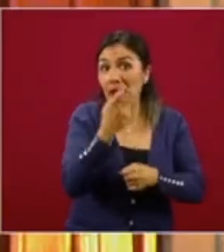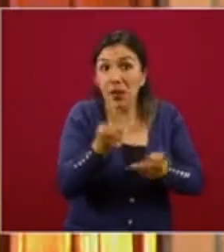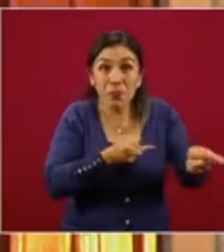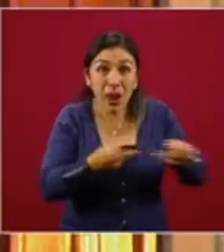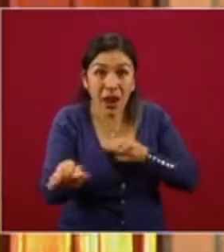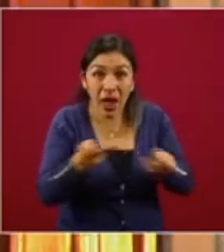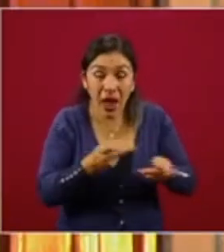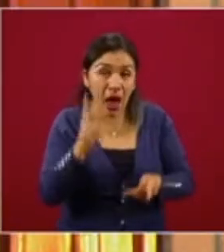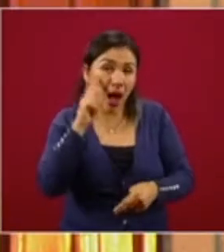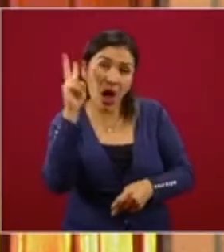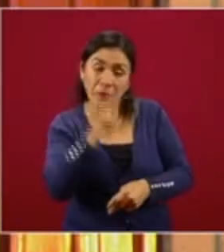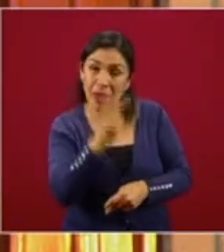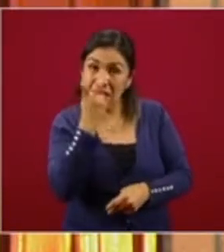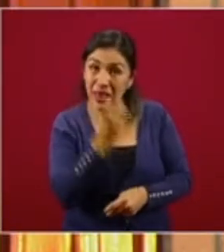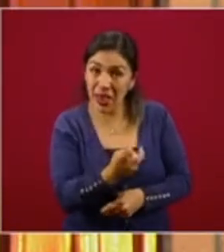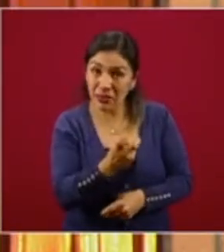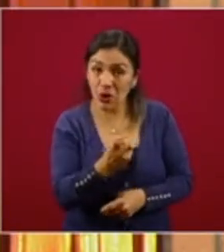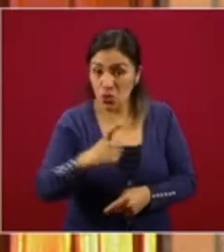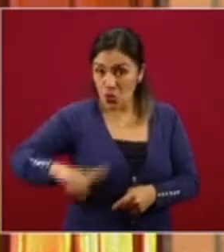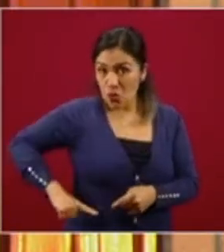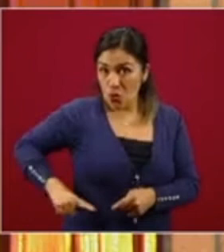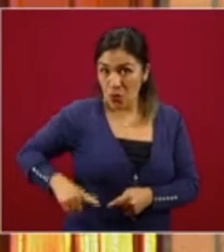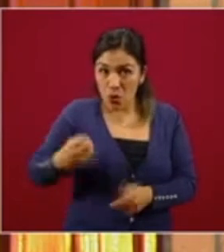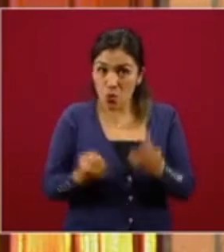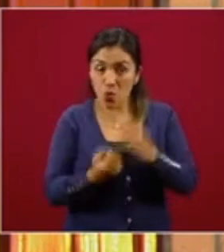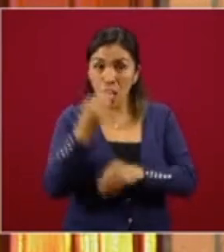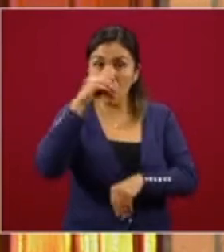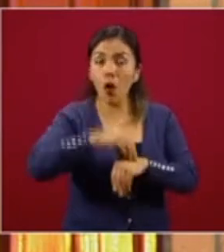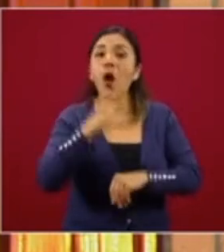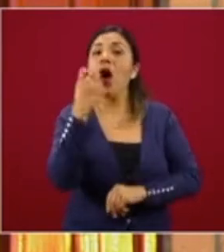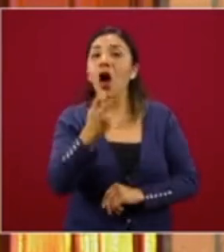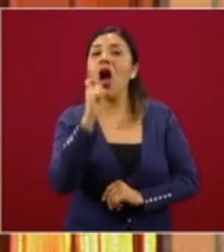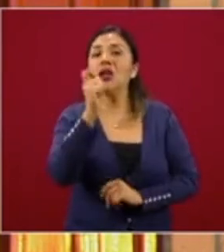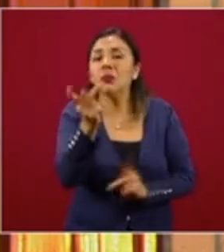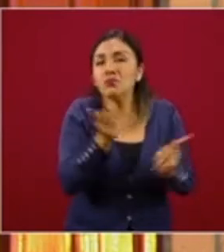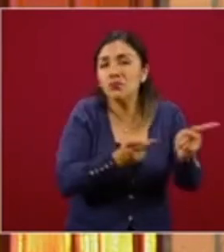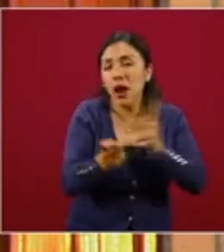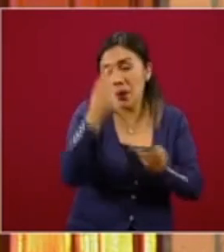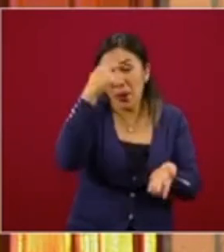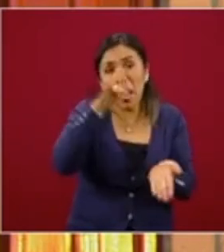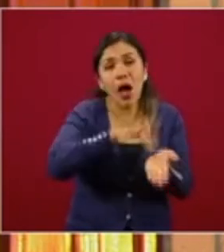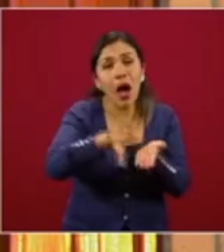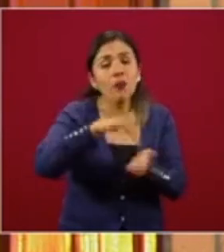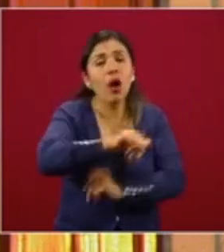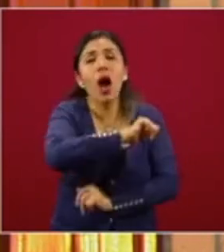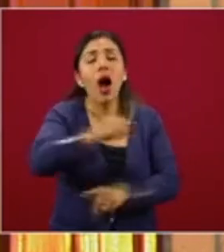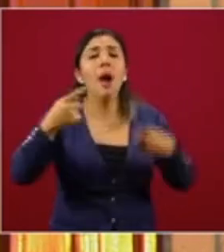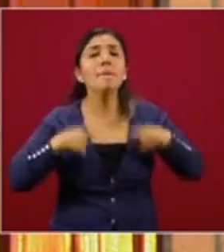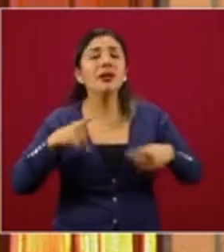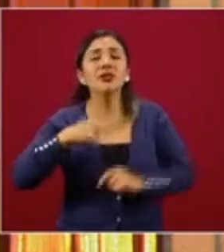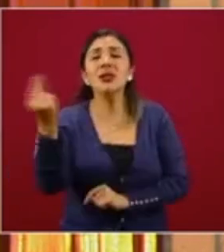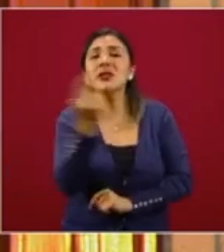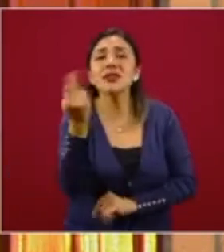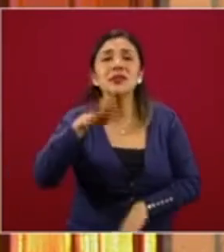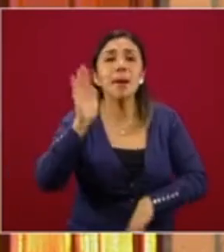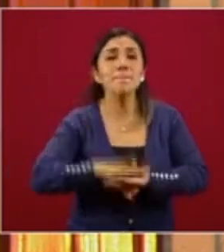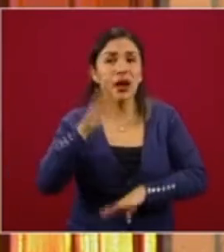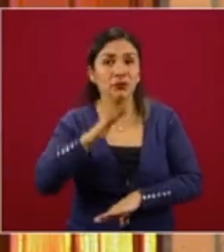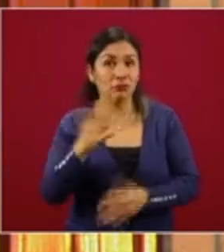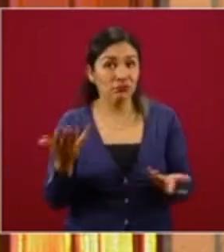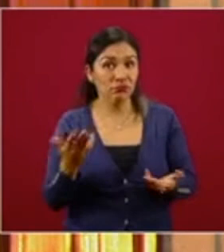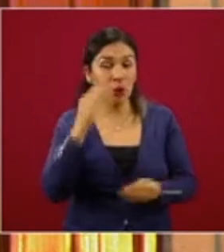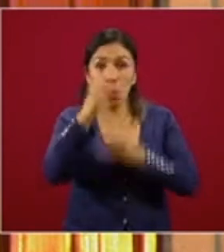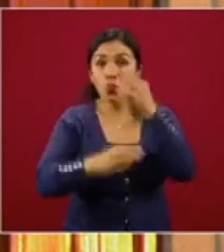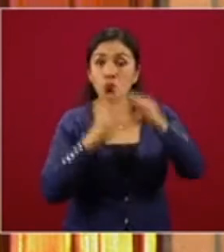esta visión que tenemos en este gobierno, es una planeación que favorece a los más desfavorecidos. Un mundo